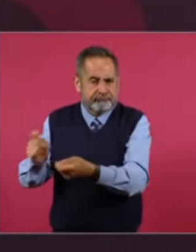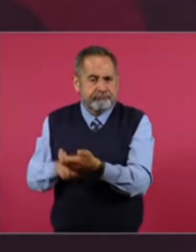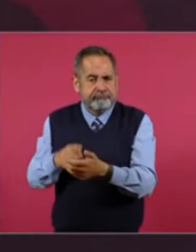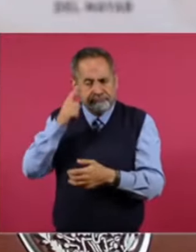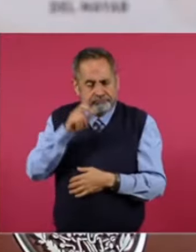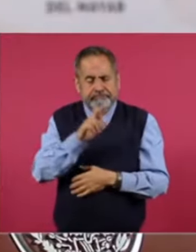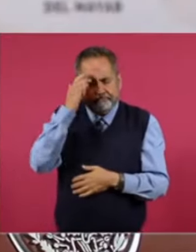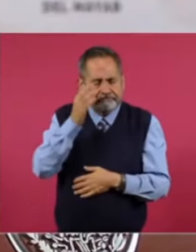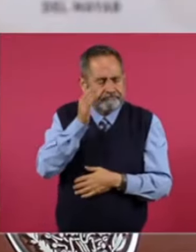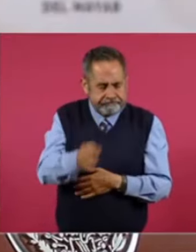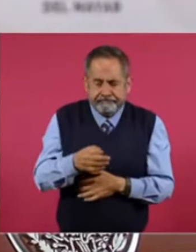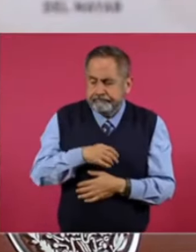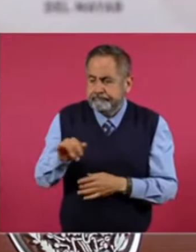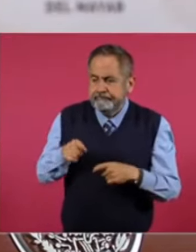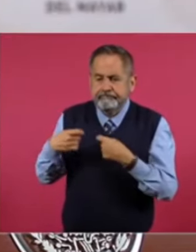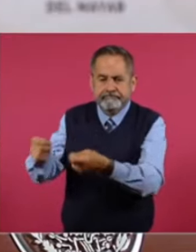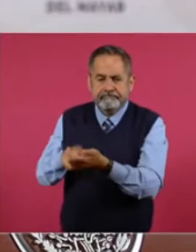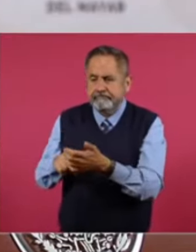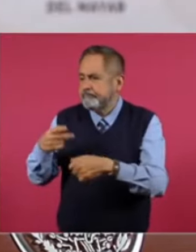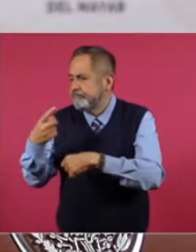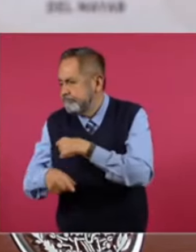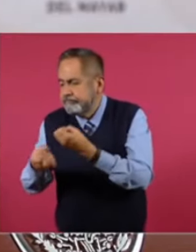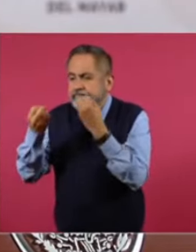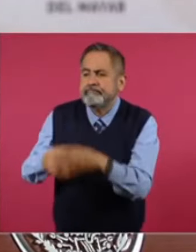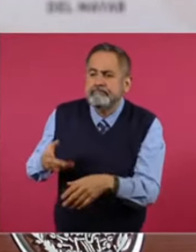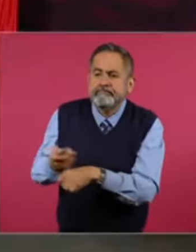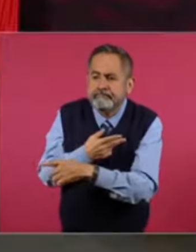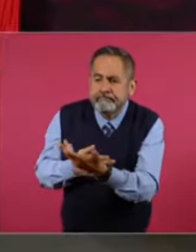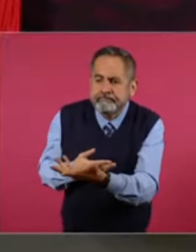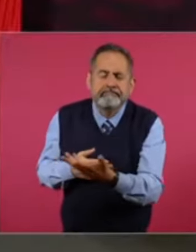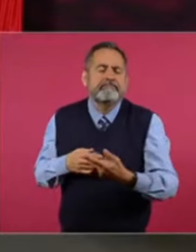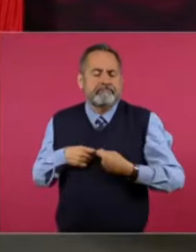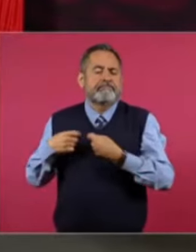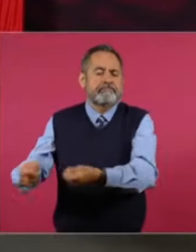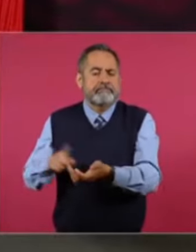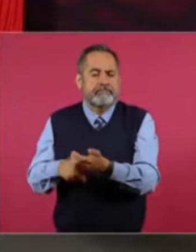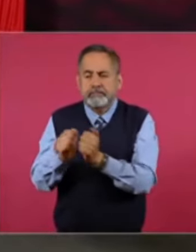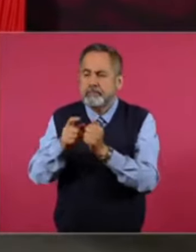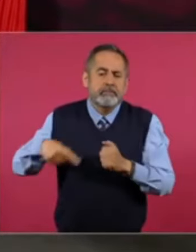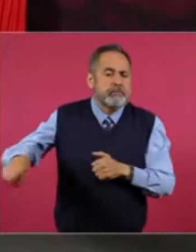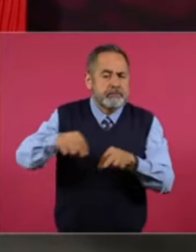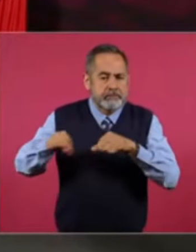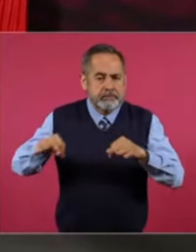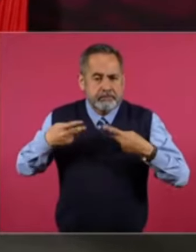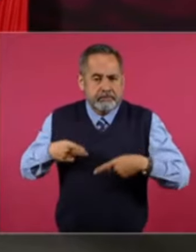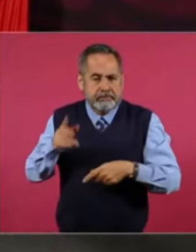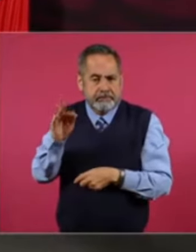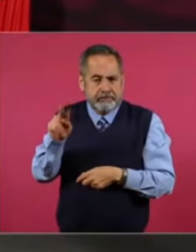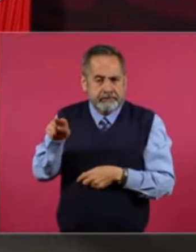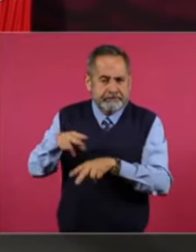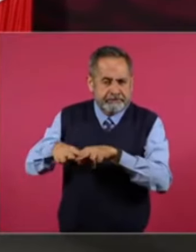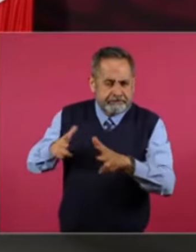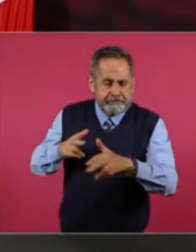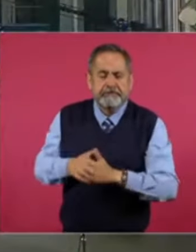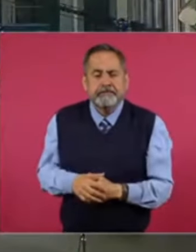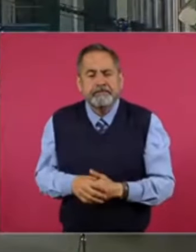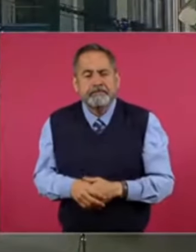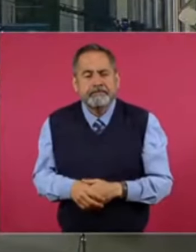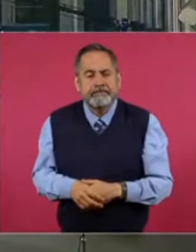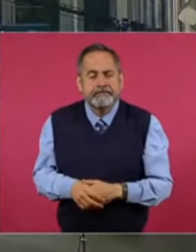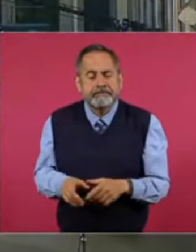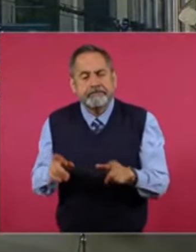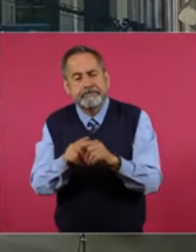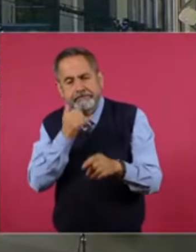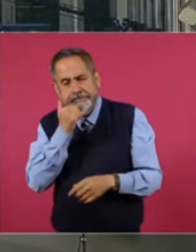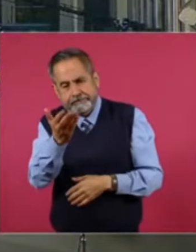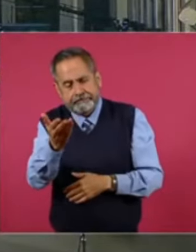A. Reconocer. Los. Los daños. O. El compromiso. Que se hizo. Con los trabajadores. Ferrocarriles. Si. Le